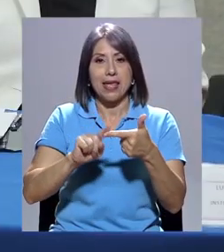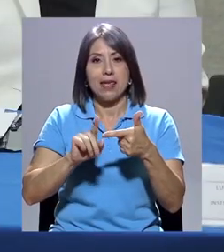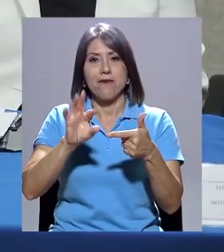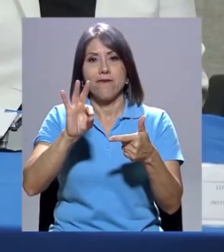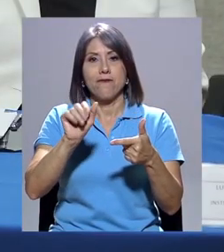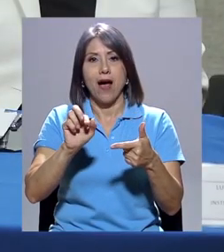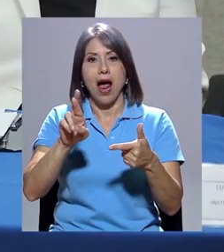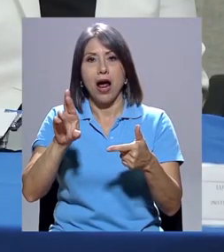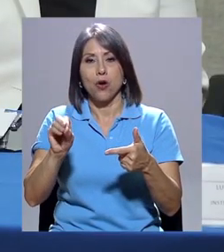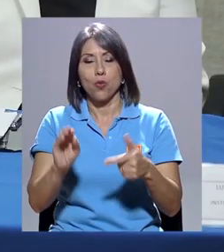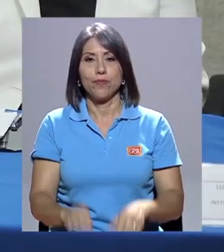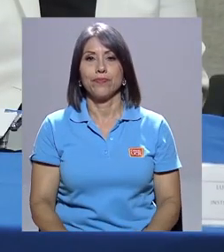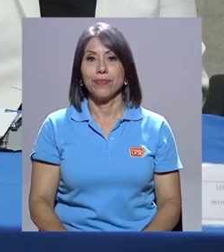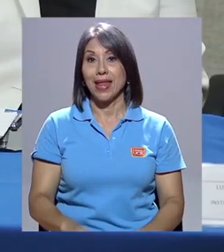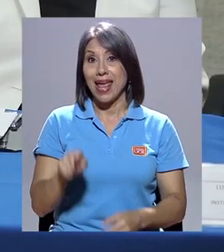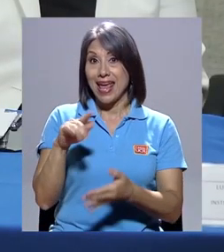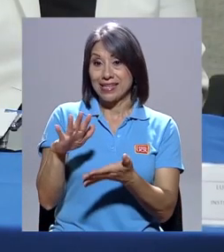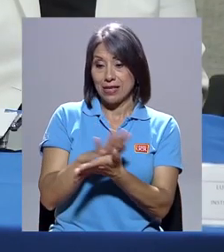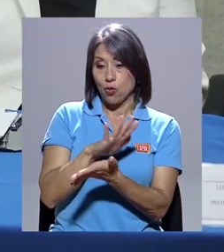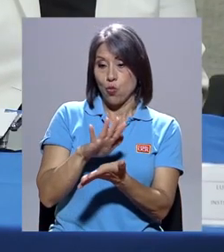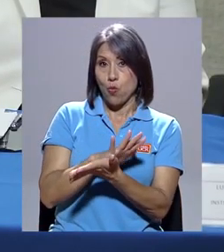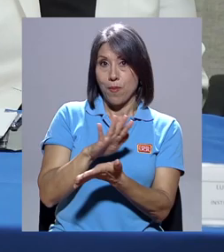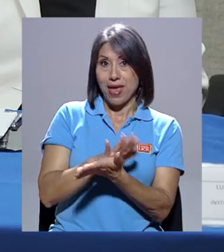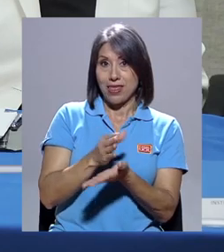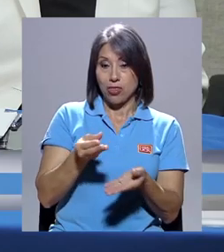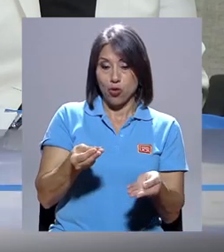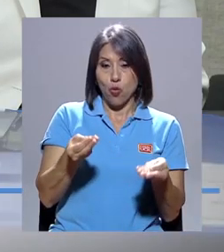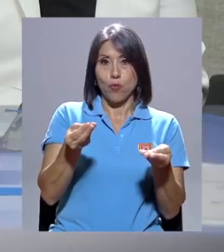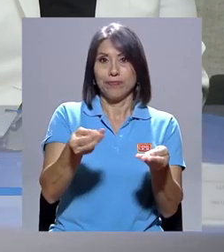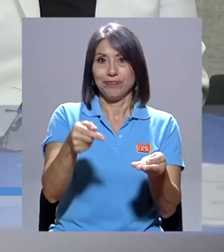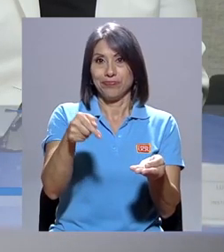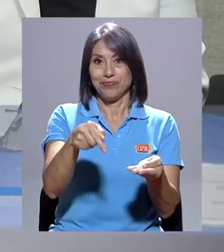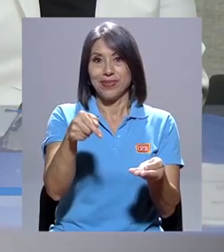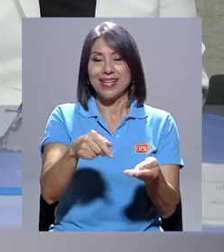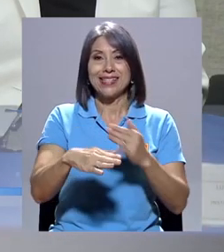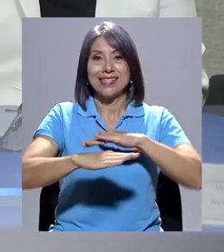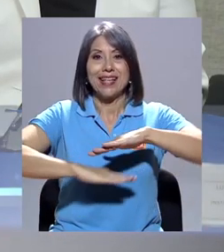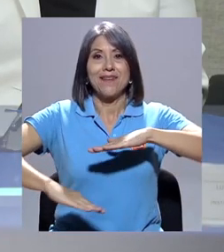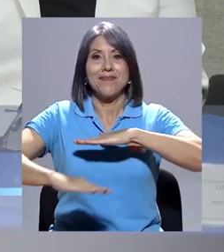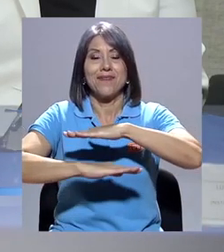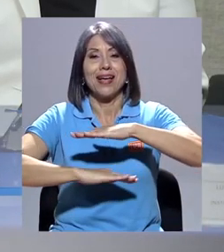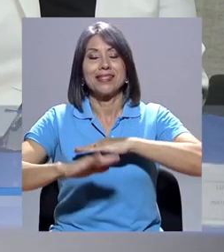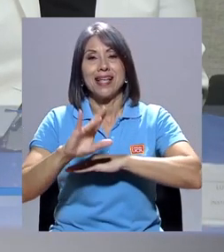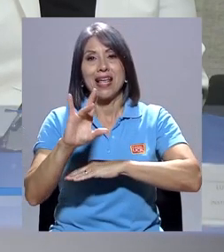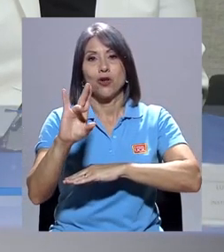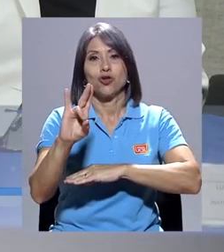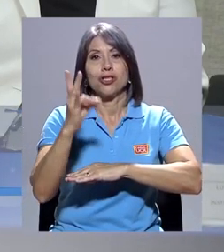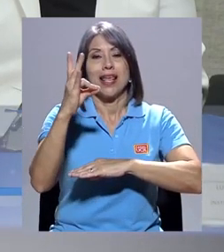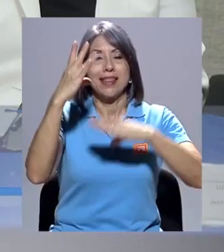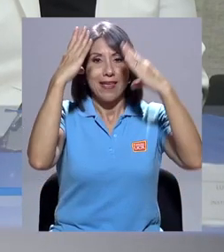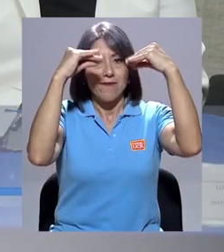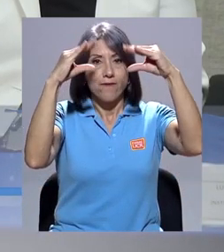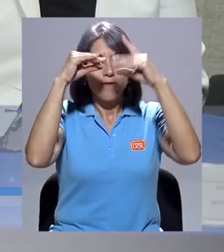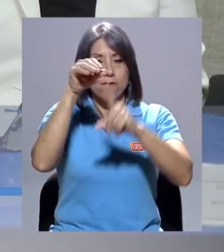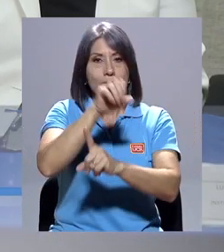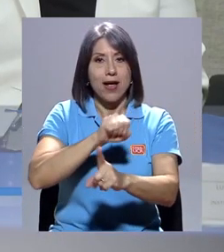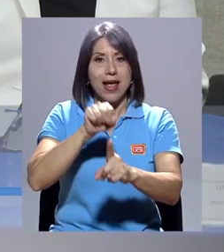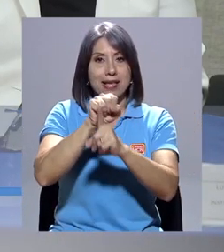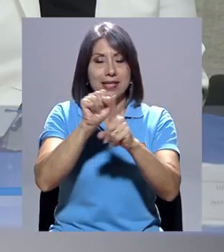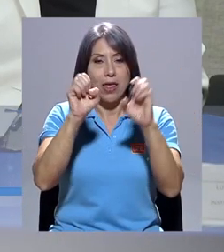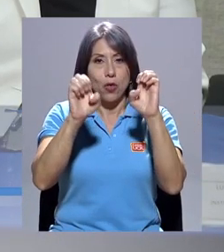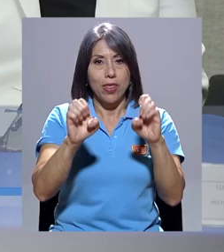Este documento que ahora expondremos se basa en los siete informes del Estado de la Educación